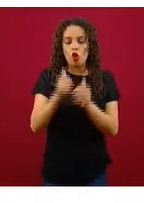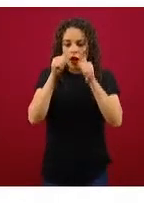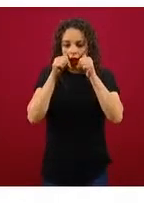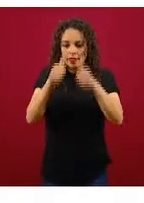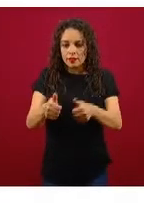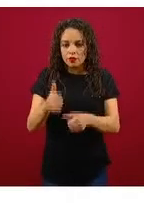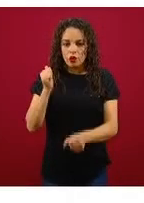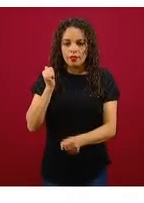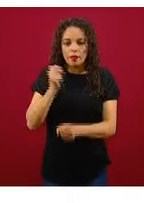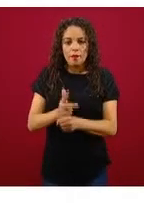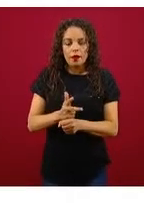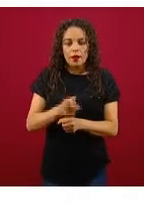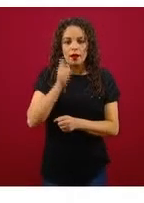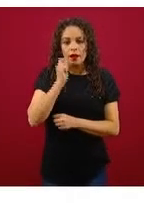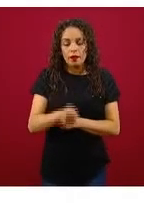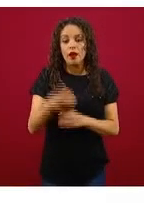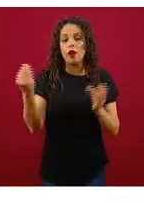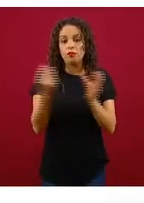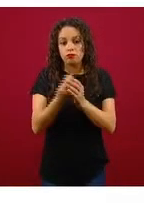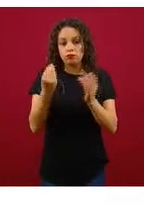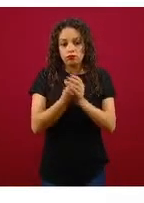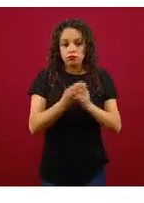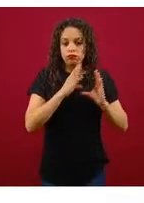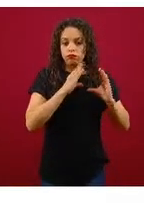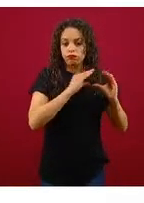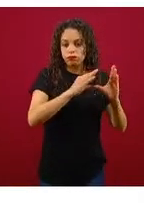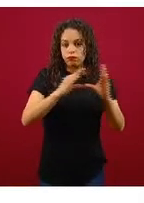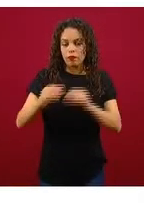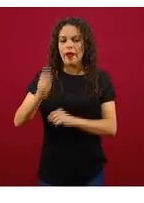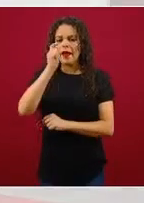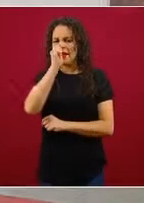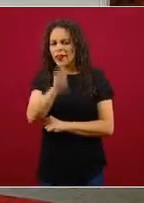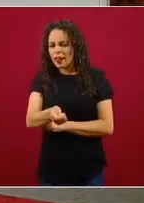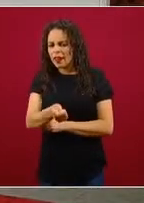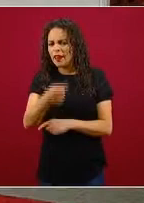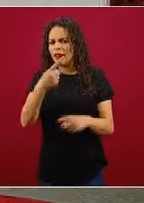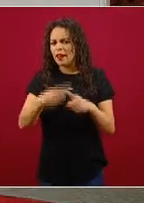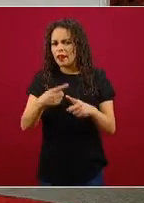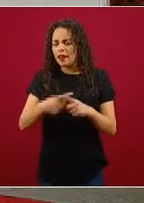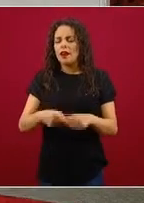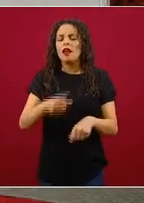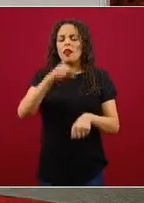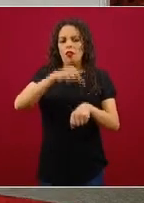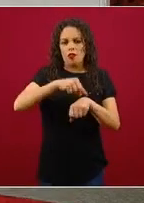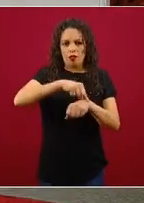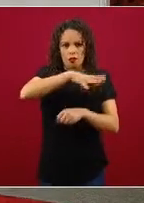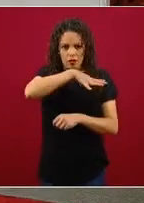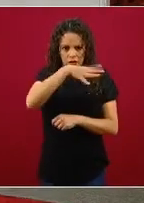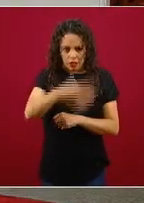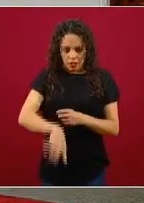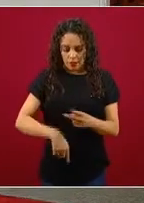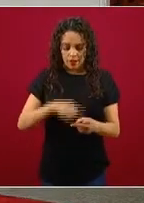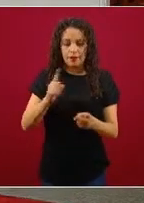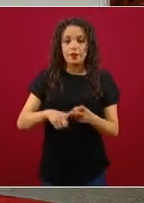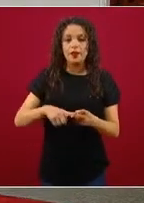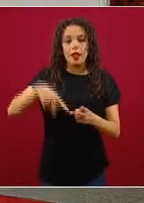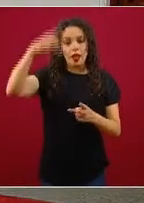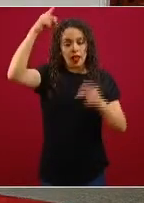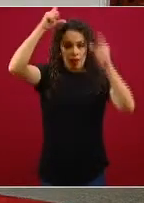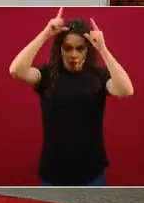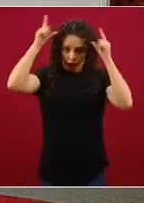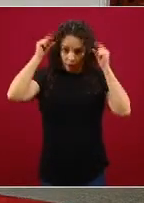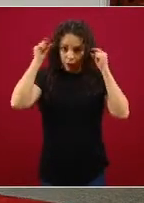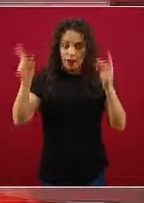de capacitación, de capacitación a médicos generales y a enfermeras, una actividad de capacitación